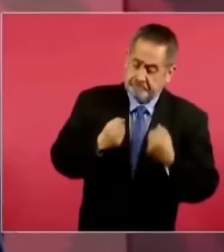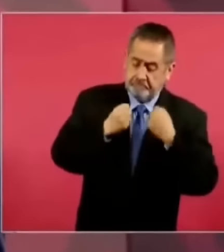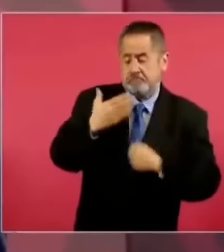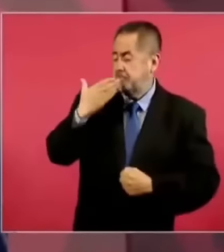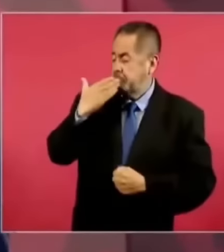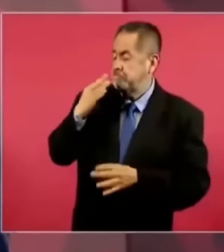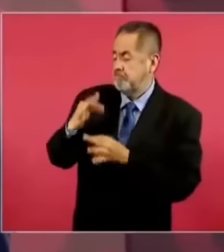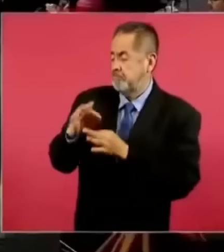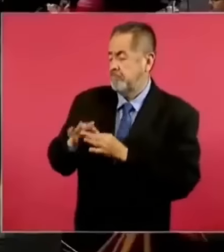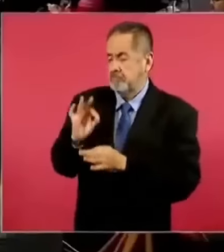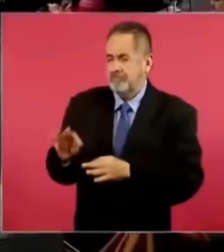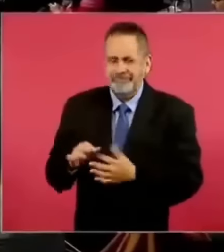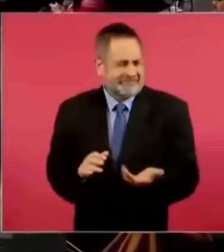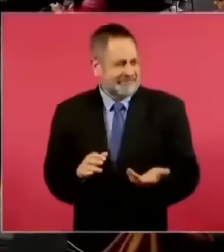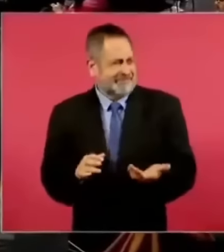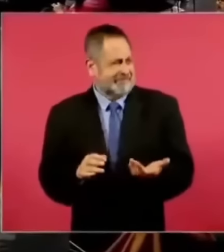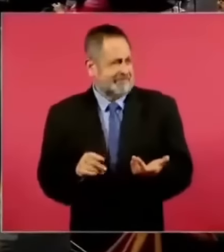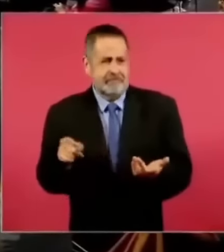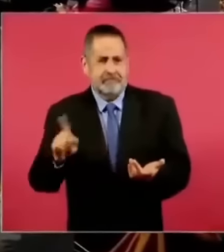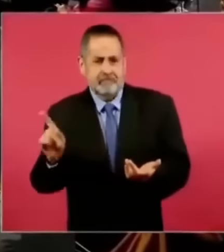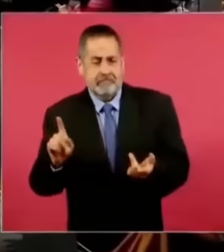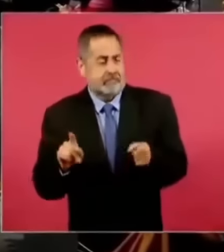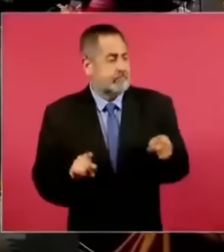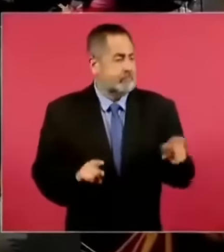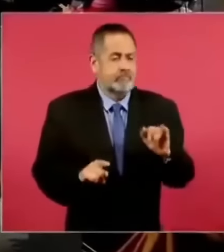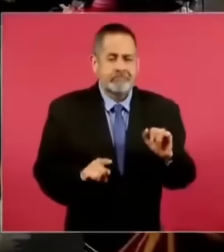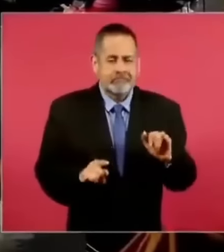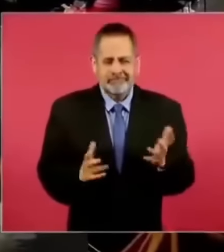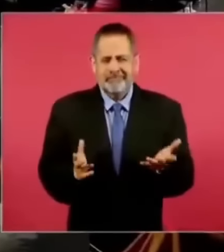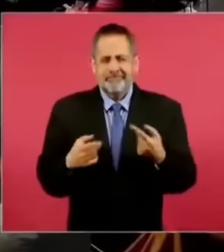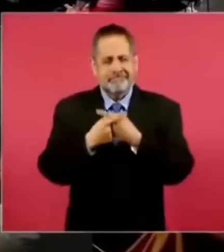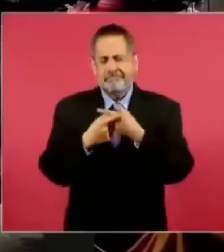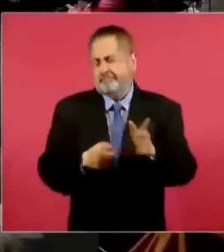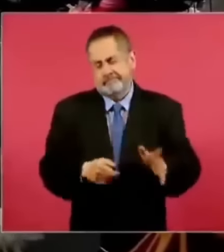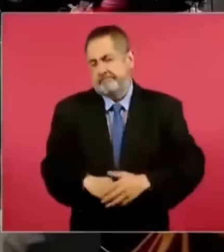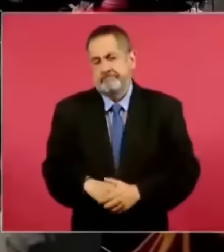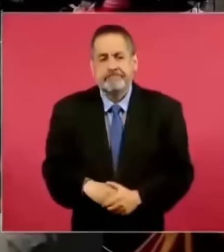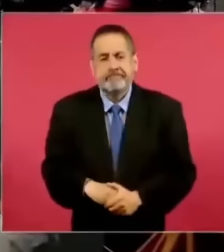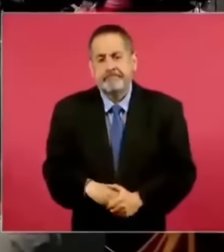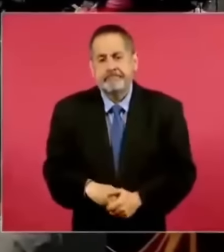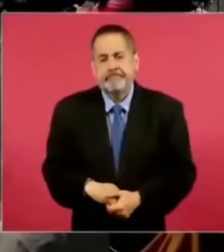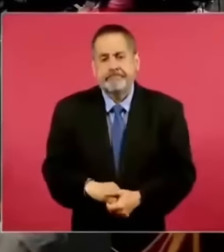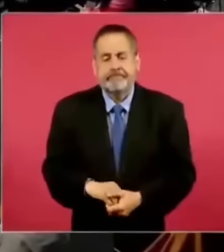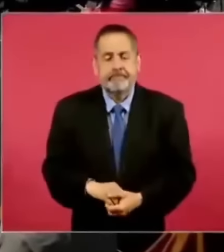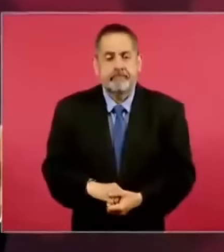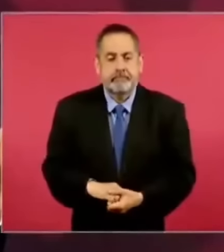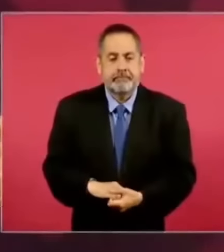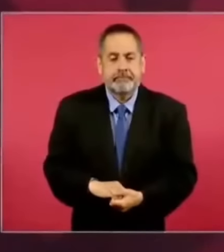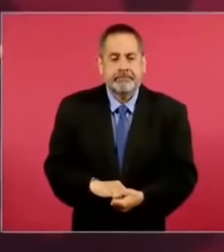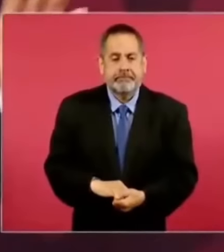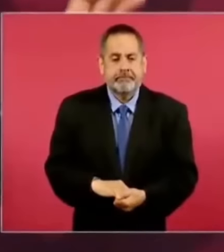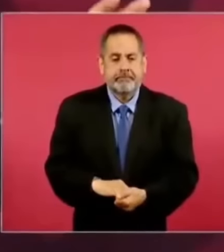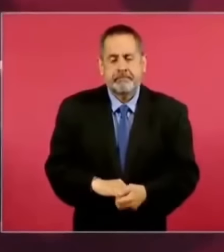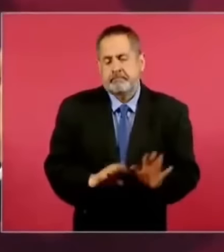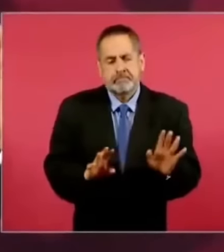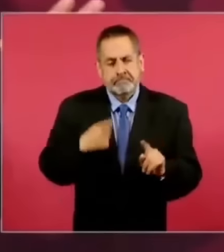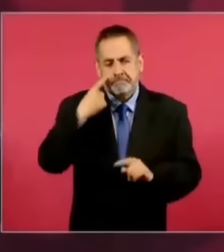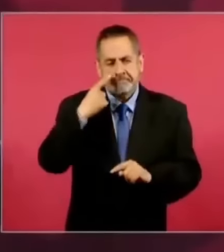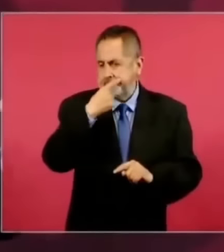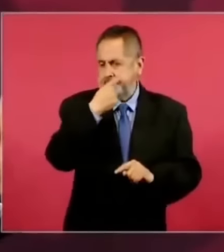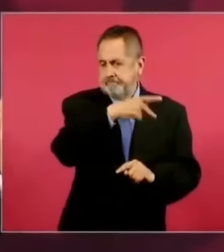pero cada quien